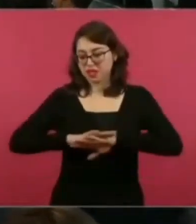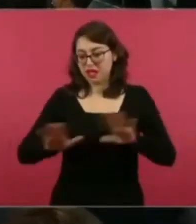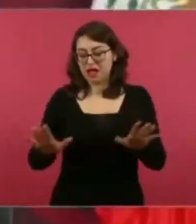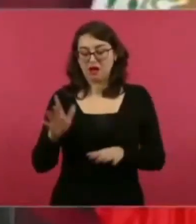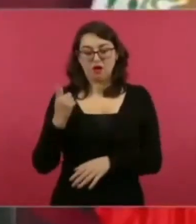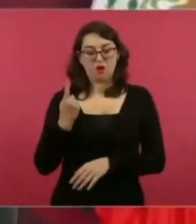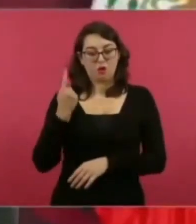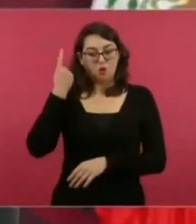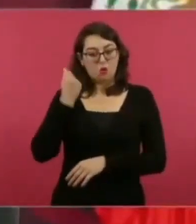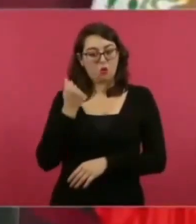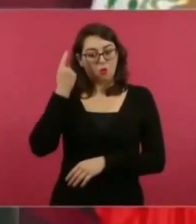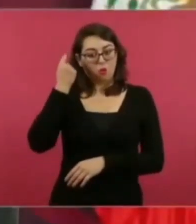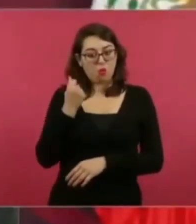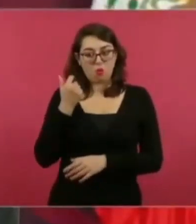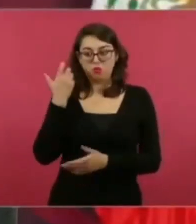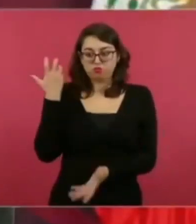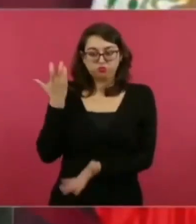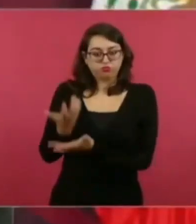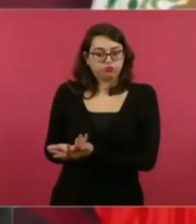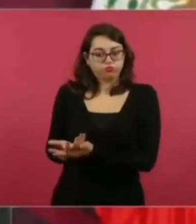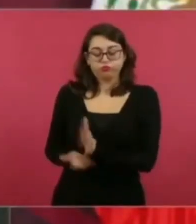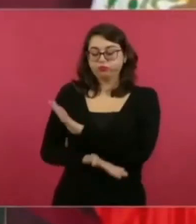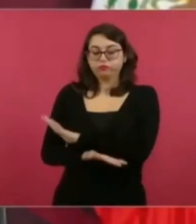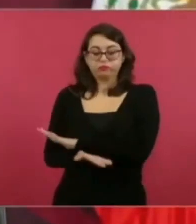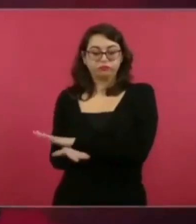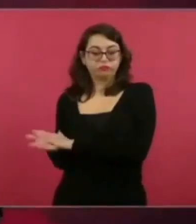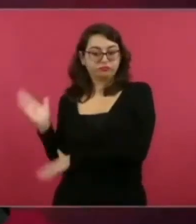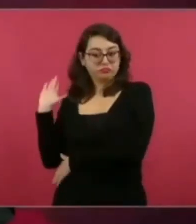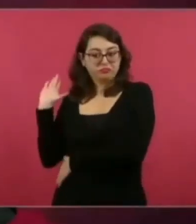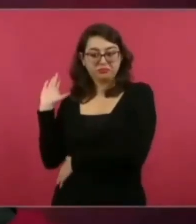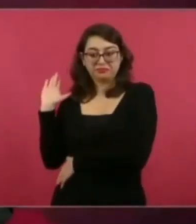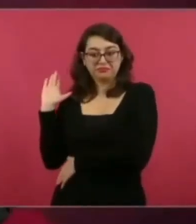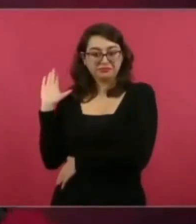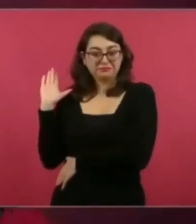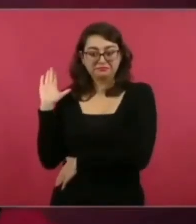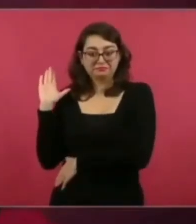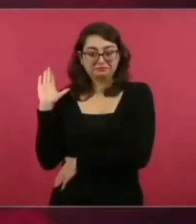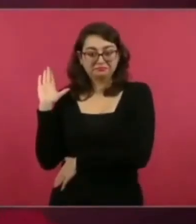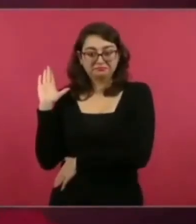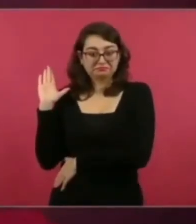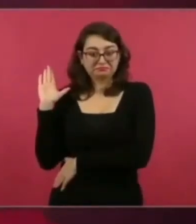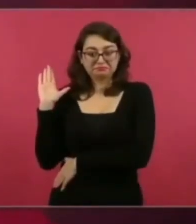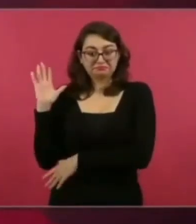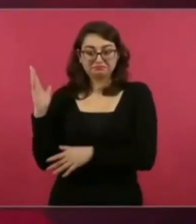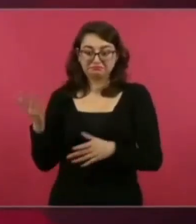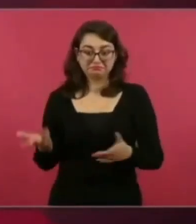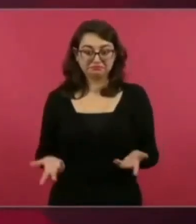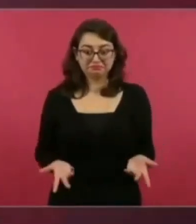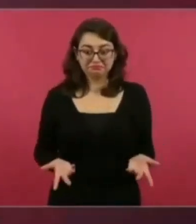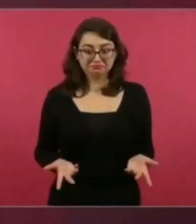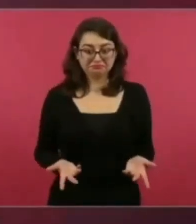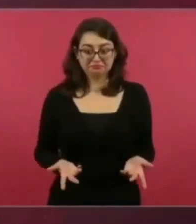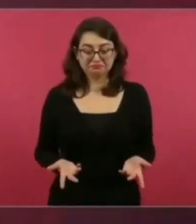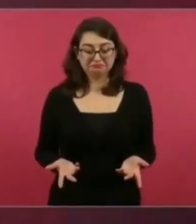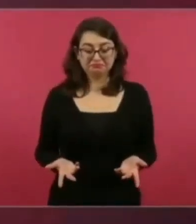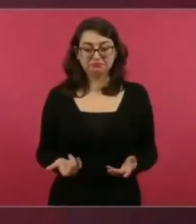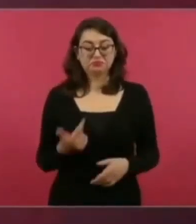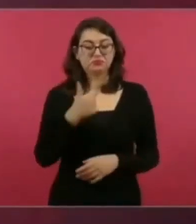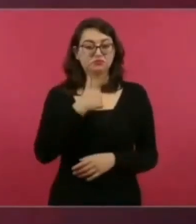y no quiero ser